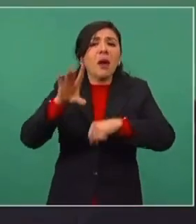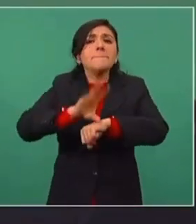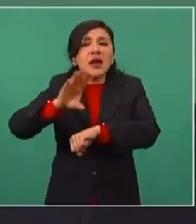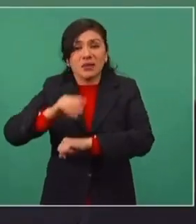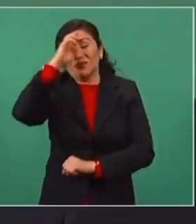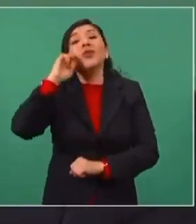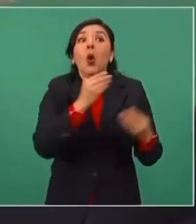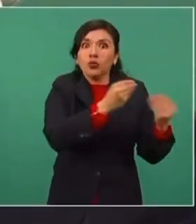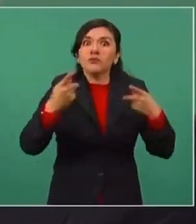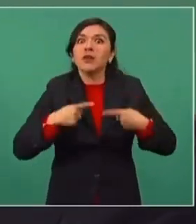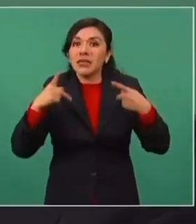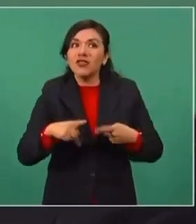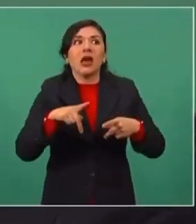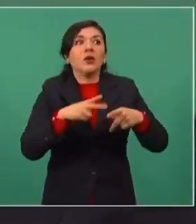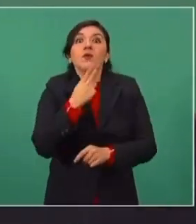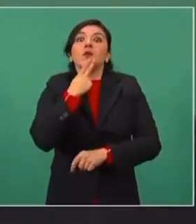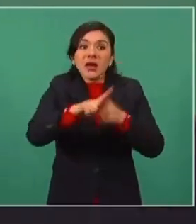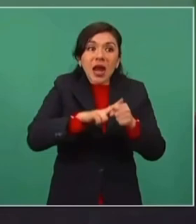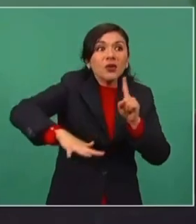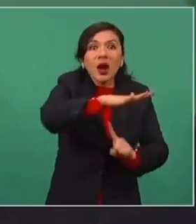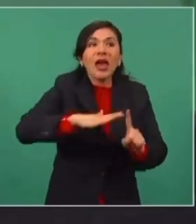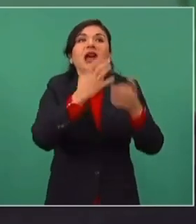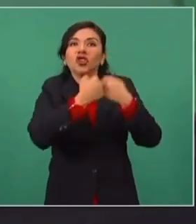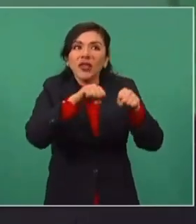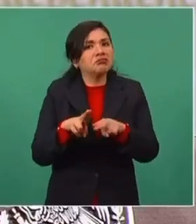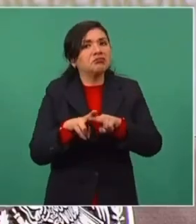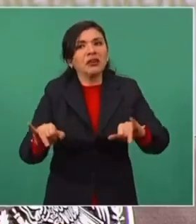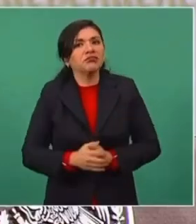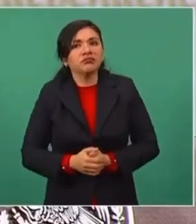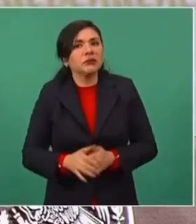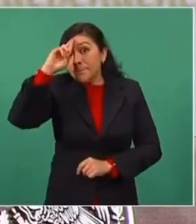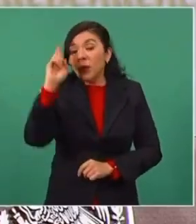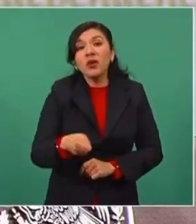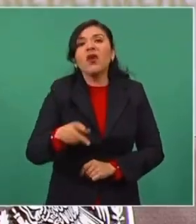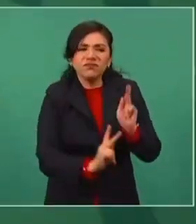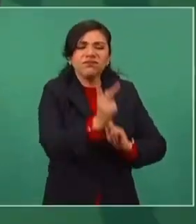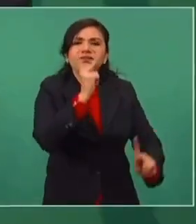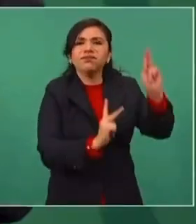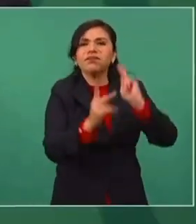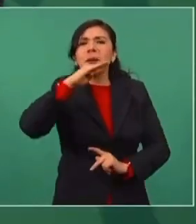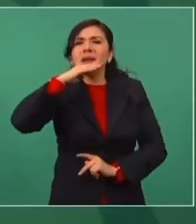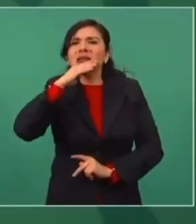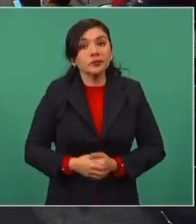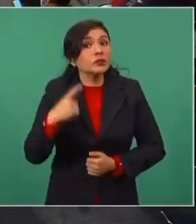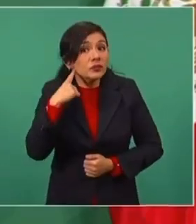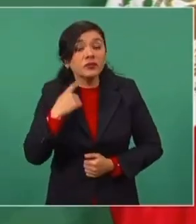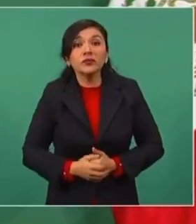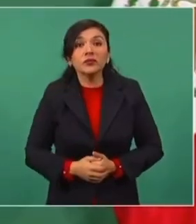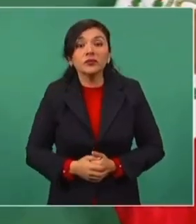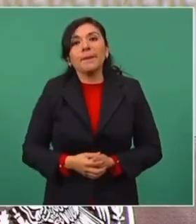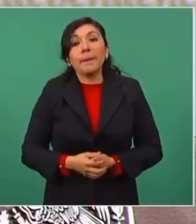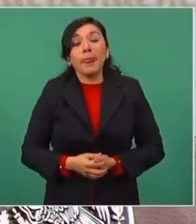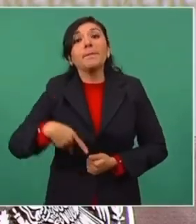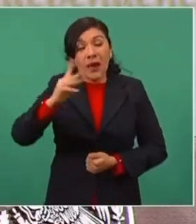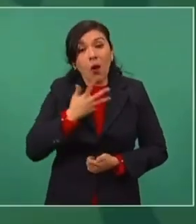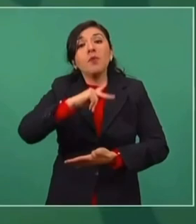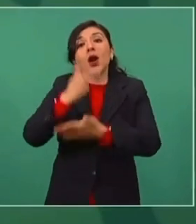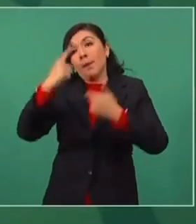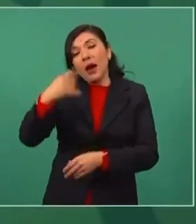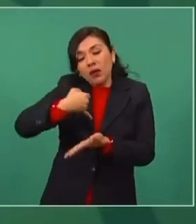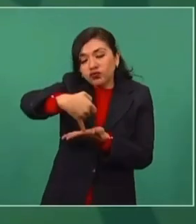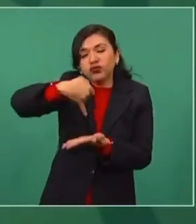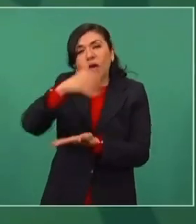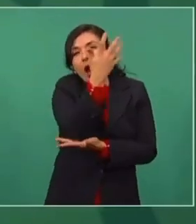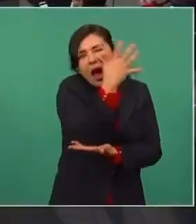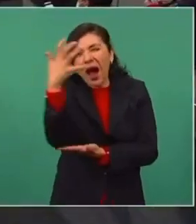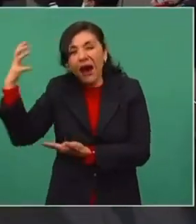y de la sociedad civil callaron como momias. Se prohibió lo del país transgénico, se prohibió el fracking. Tenemos el problema de reforestación